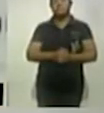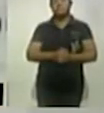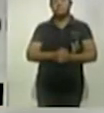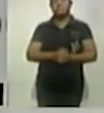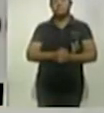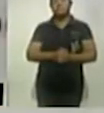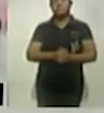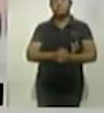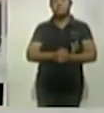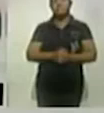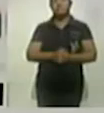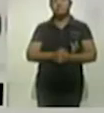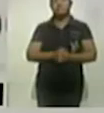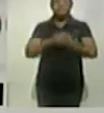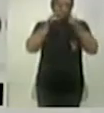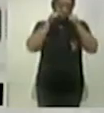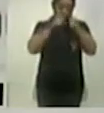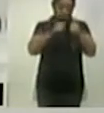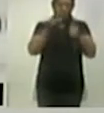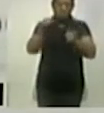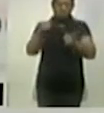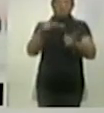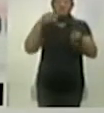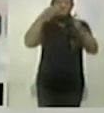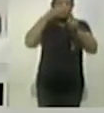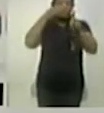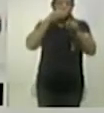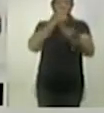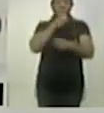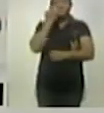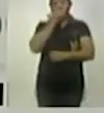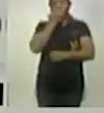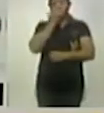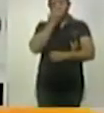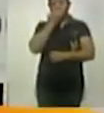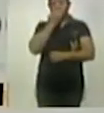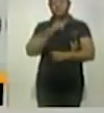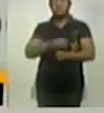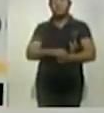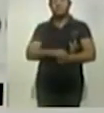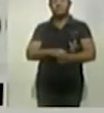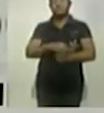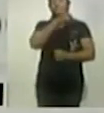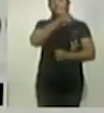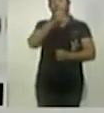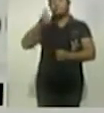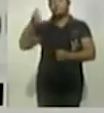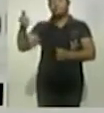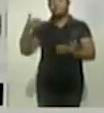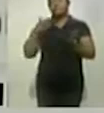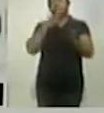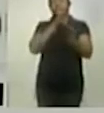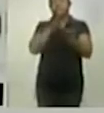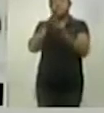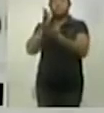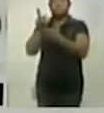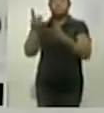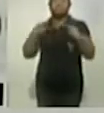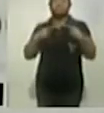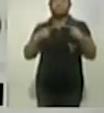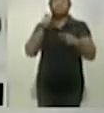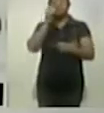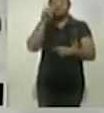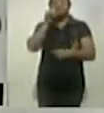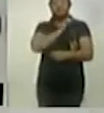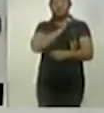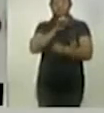que es todas las partes de las escuelas, a recorrerlas, asistirnos de personas especializadas, para que podamos dar y